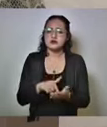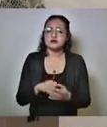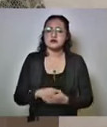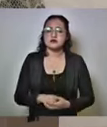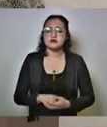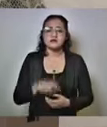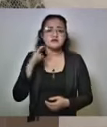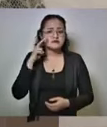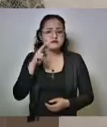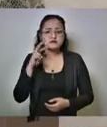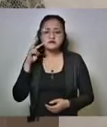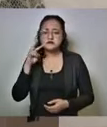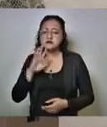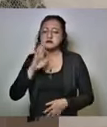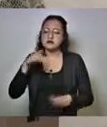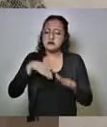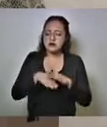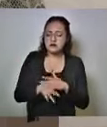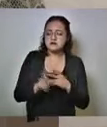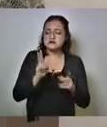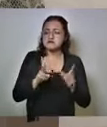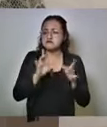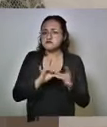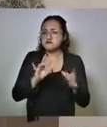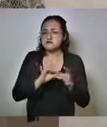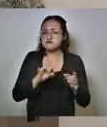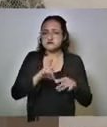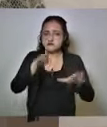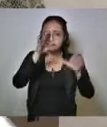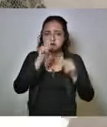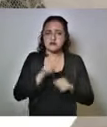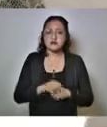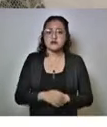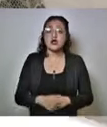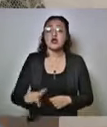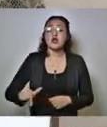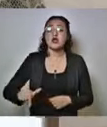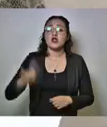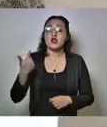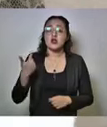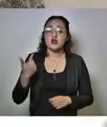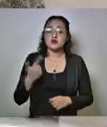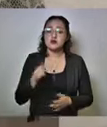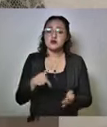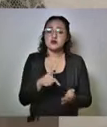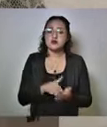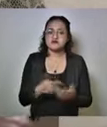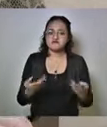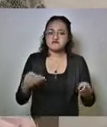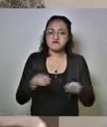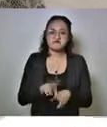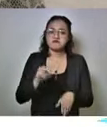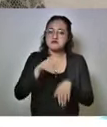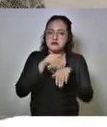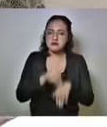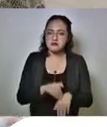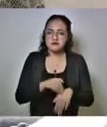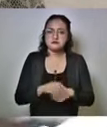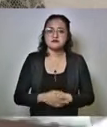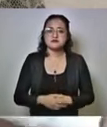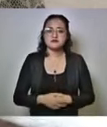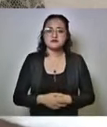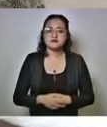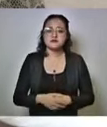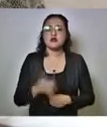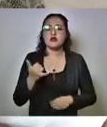visitados. Llevamos hasta el momento 12 establecimientos clausurados por incumplimiento. Y